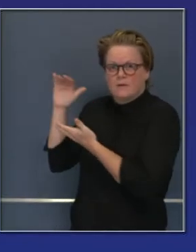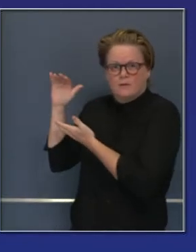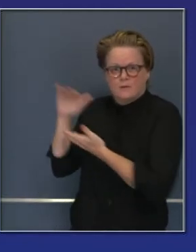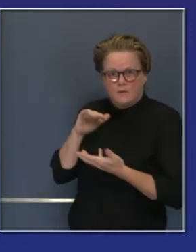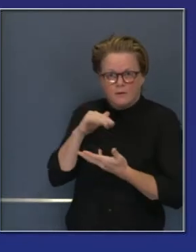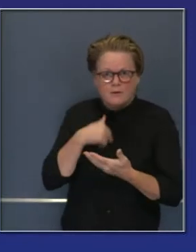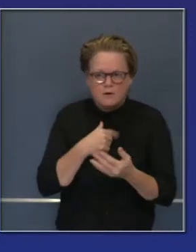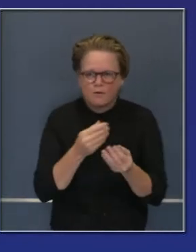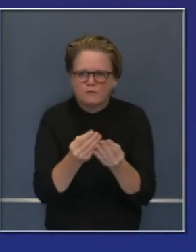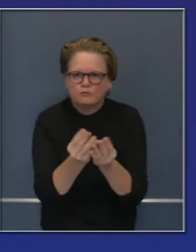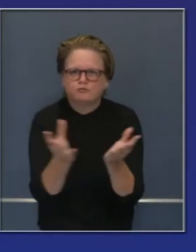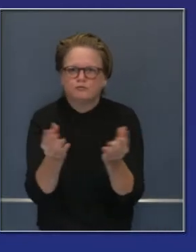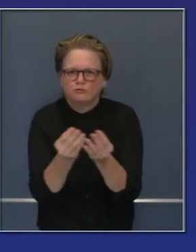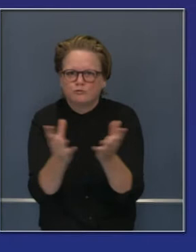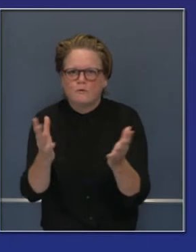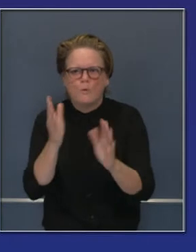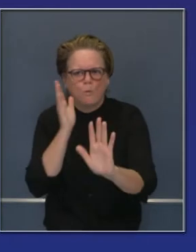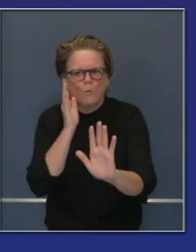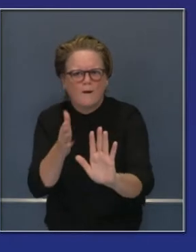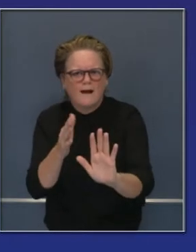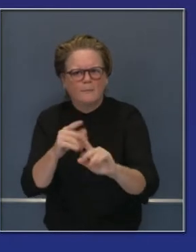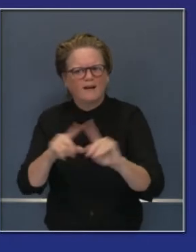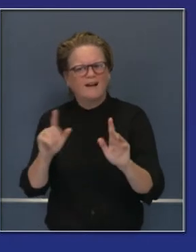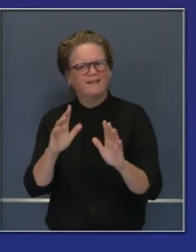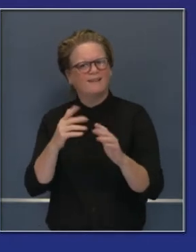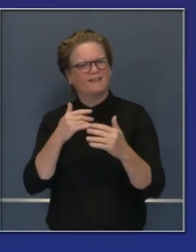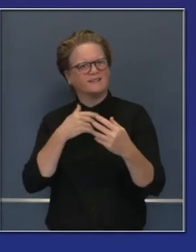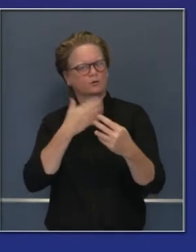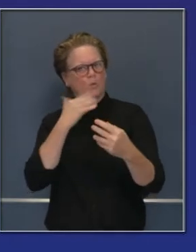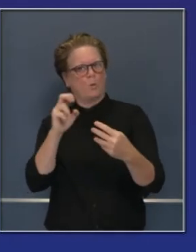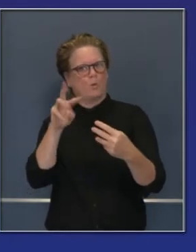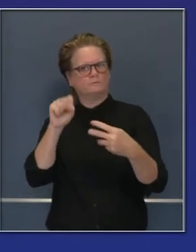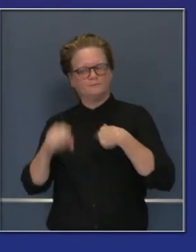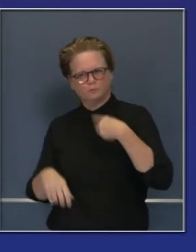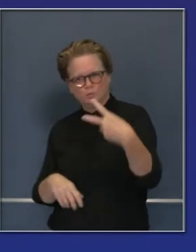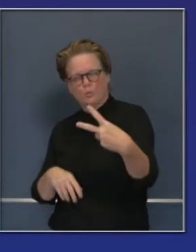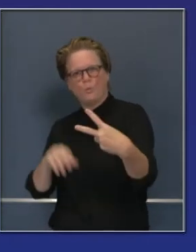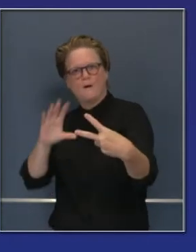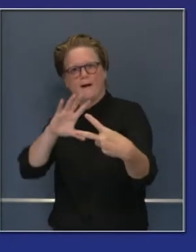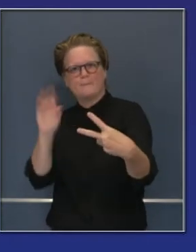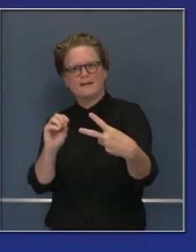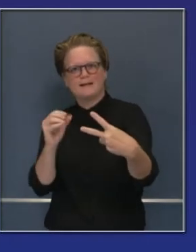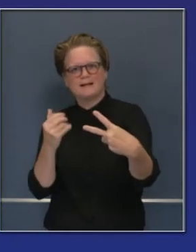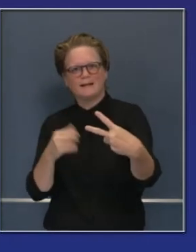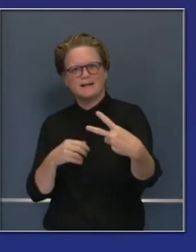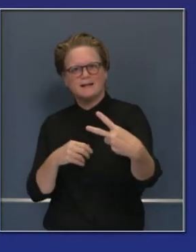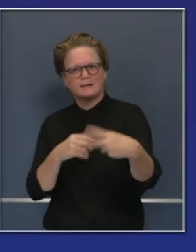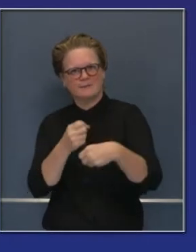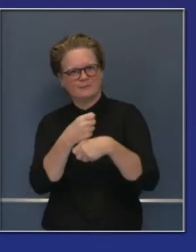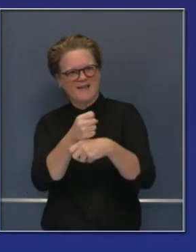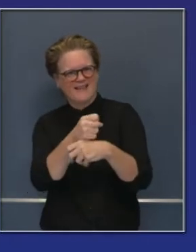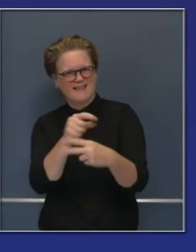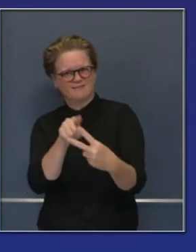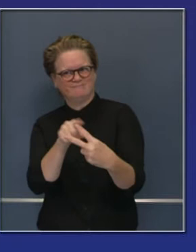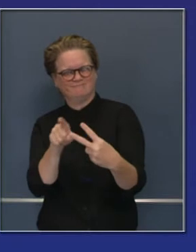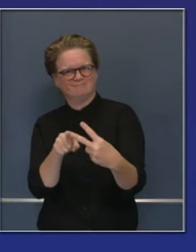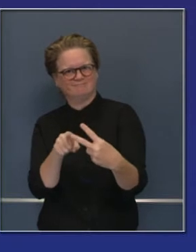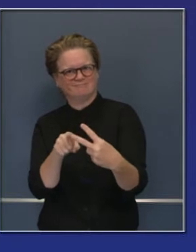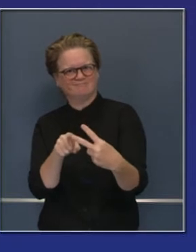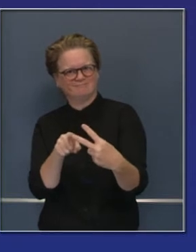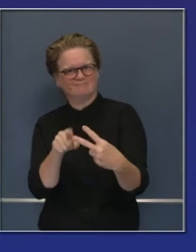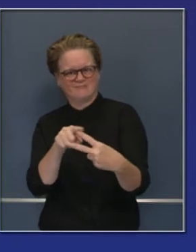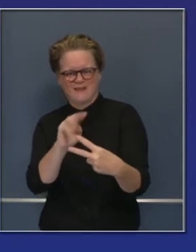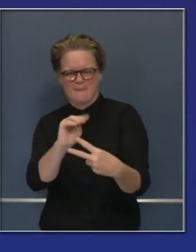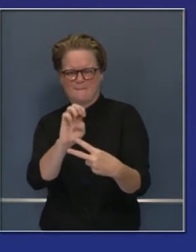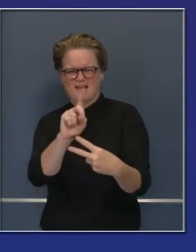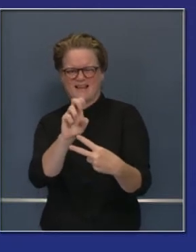Pero buena noticia, sin embargo, Pfizer y Moderna. Por cierto, esas son las dos compañías con las cuales estábamos trabajando en la